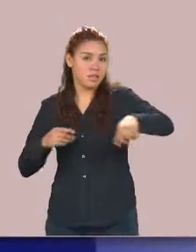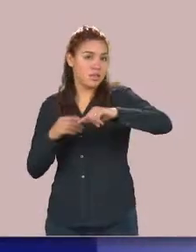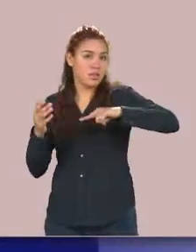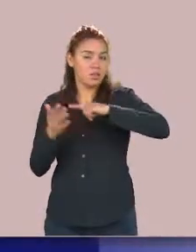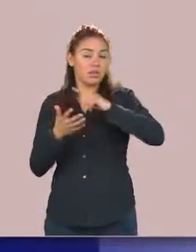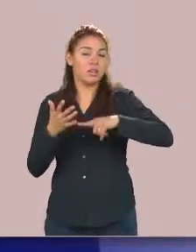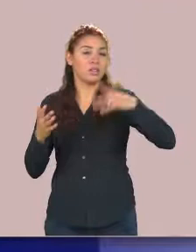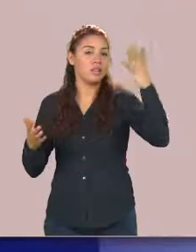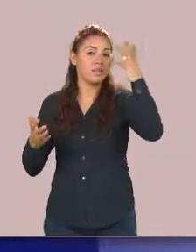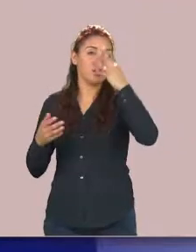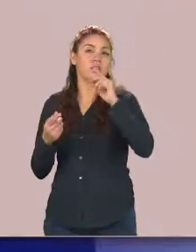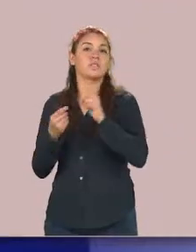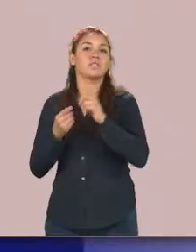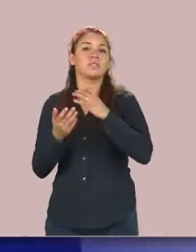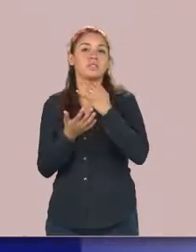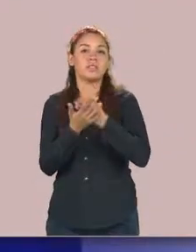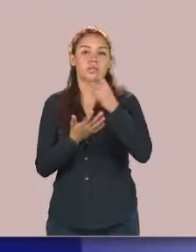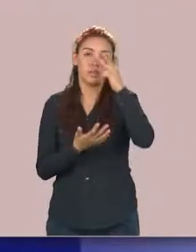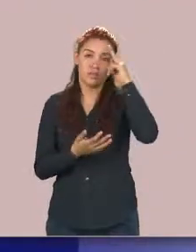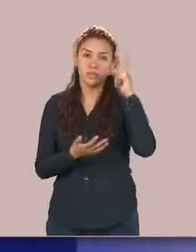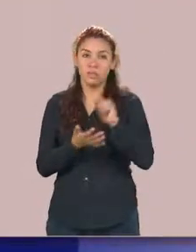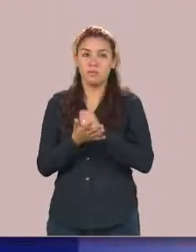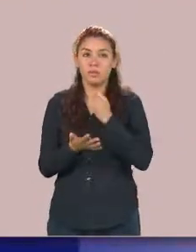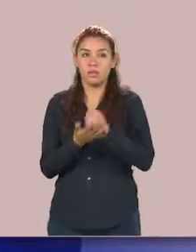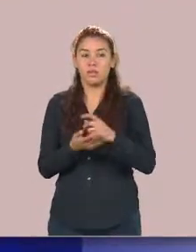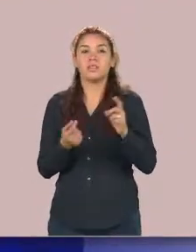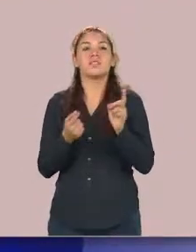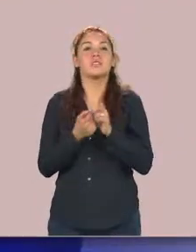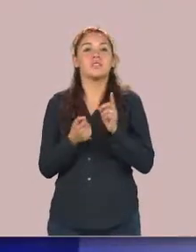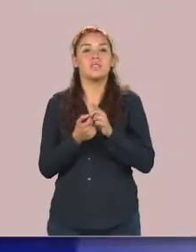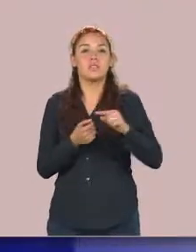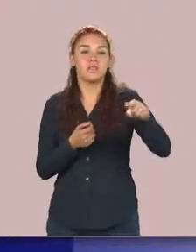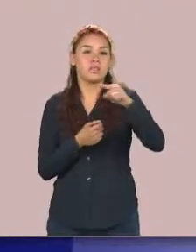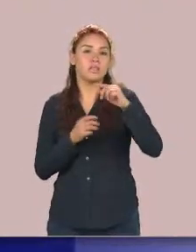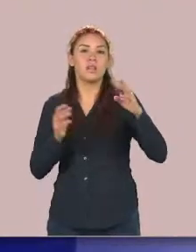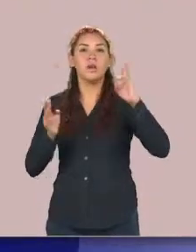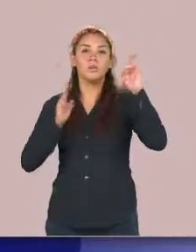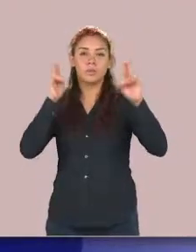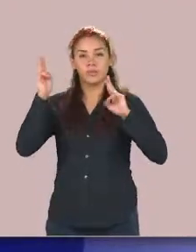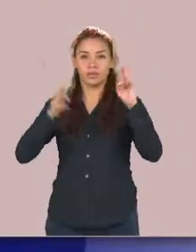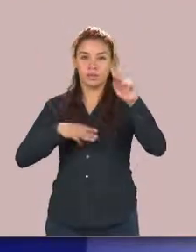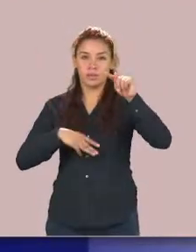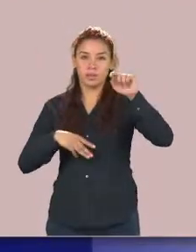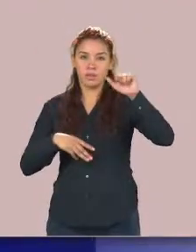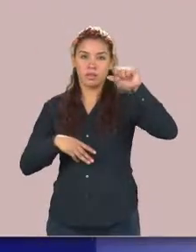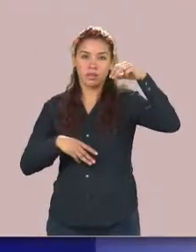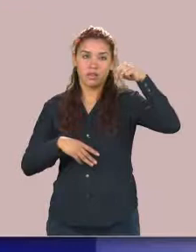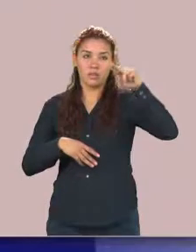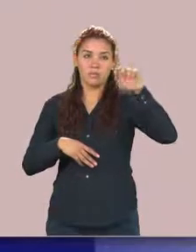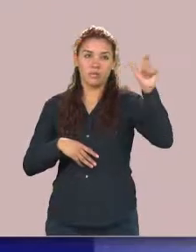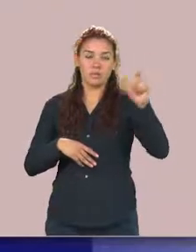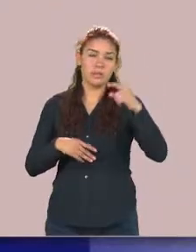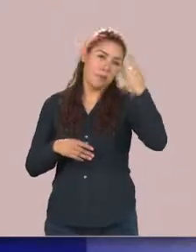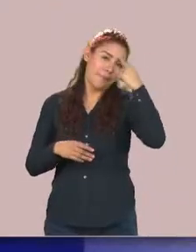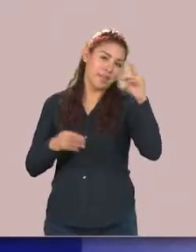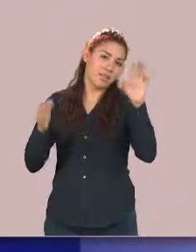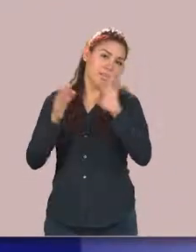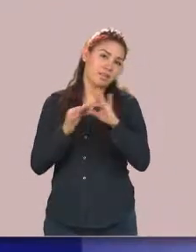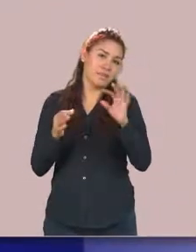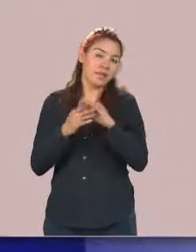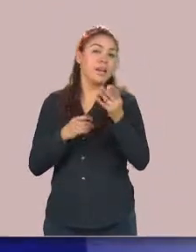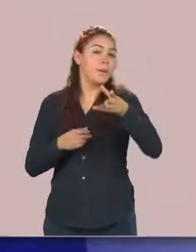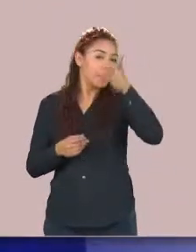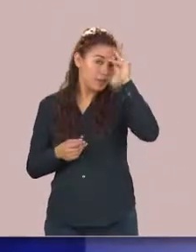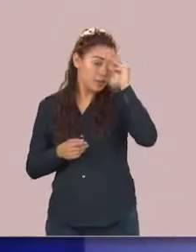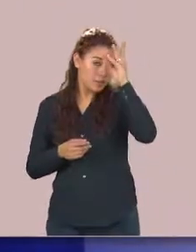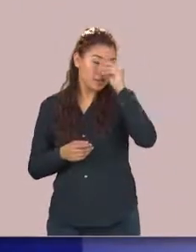Tamaulipas Estamos hablando nada más y nada menos que del Museo Tamux el cual ofrece una excelente forma de aprender y de divertirse Los invitamos